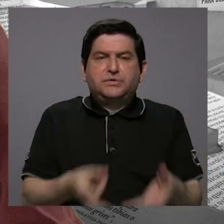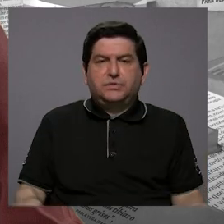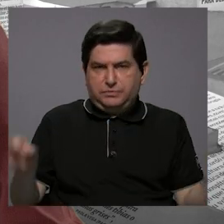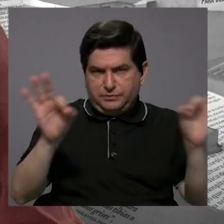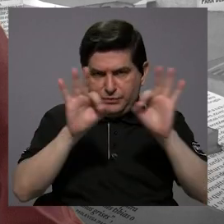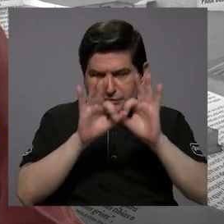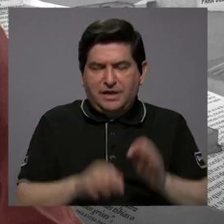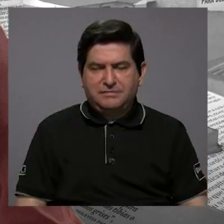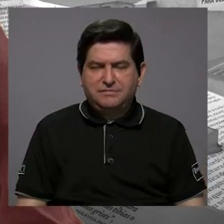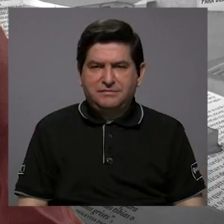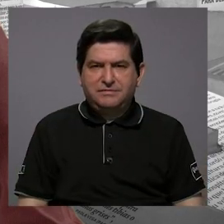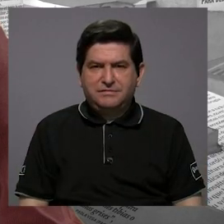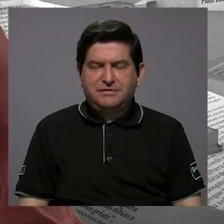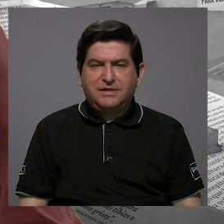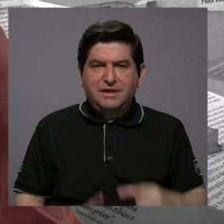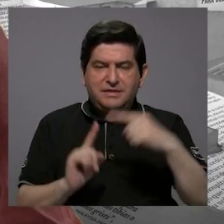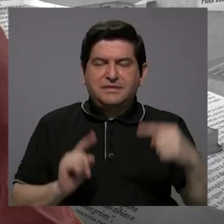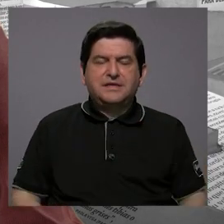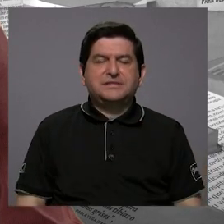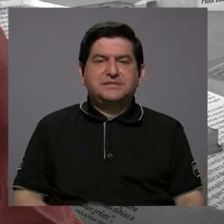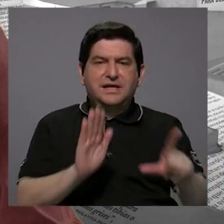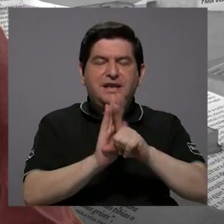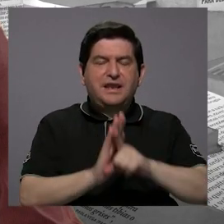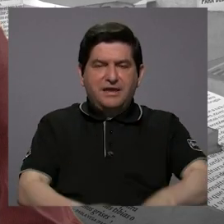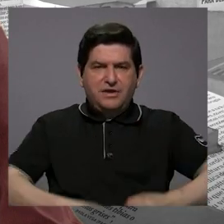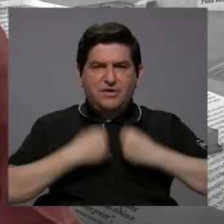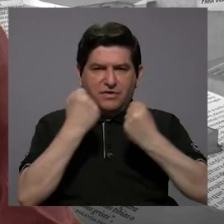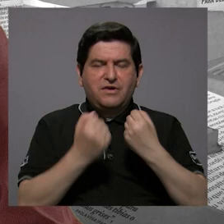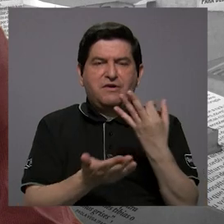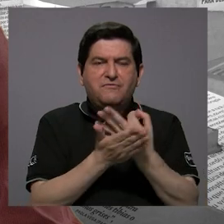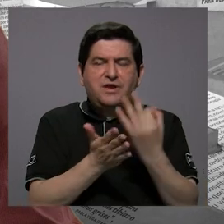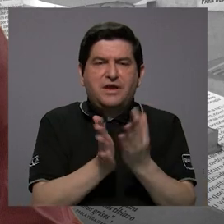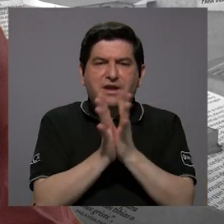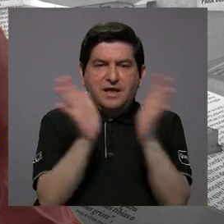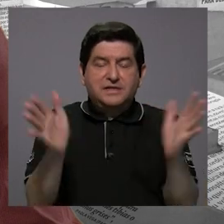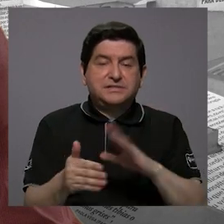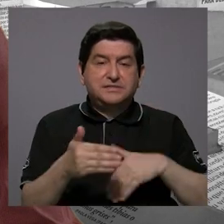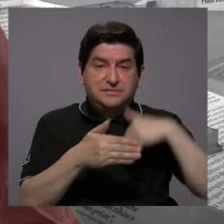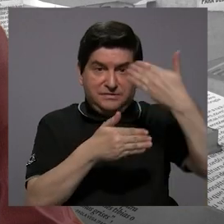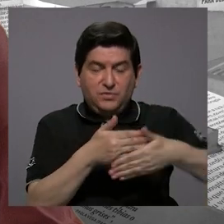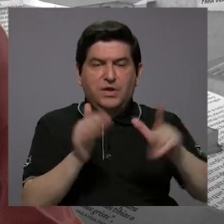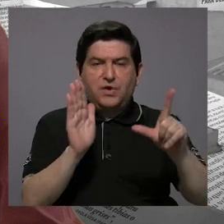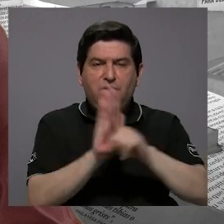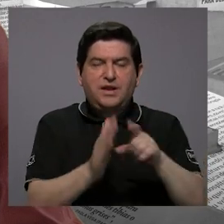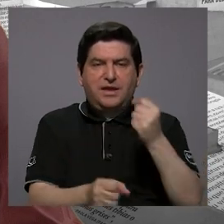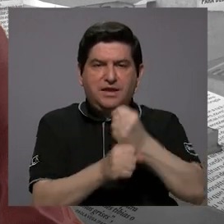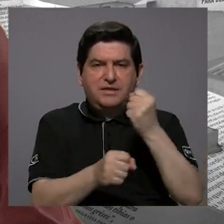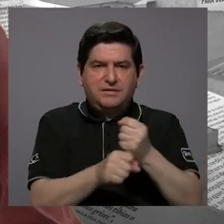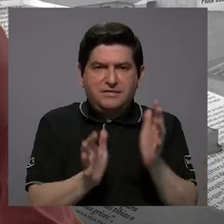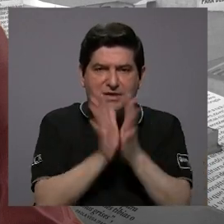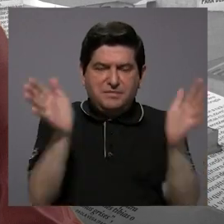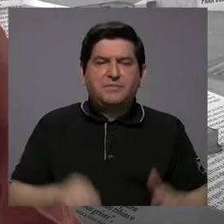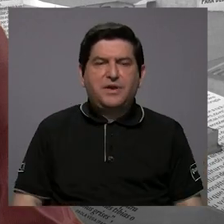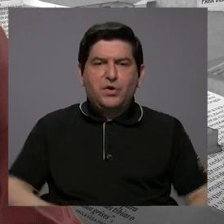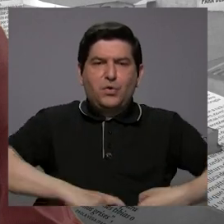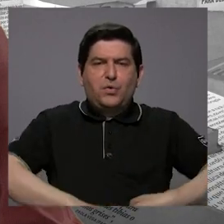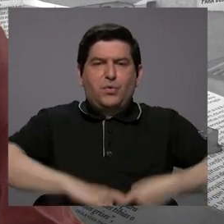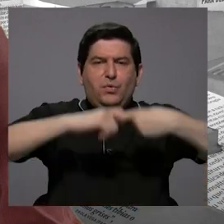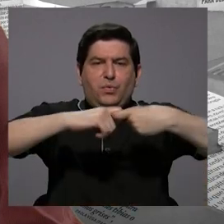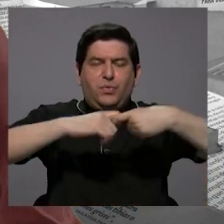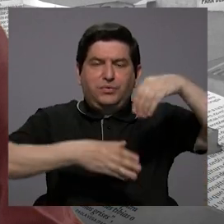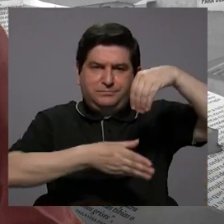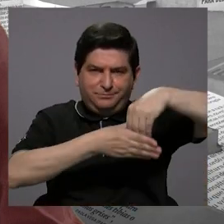porque desde que se dio la ley de fortalecimiento de finanzas públicas y después la ley de empleo público, primero ha habido un congelamiento de